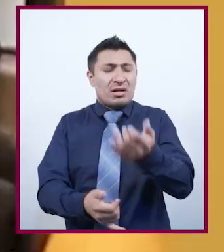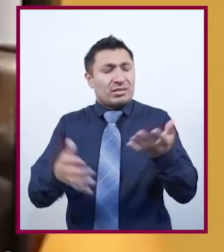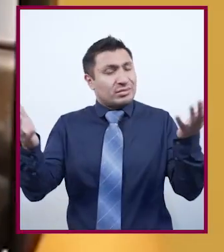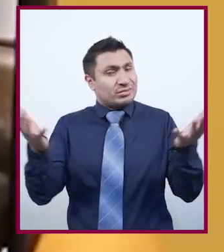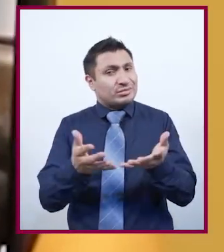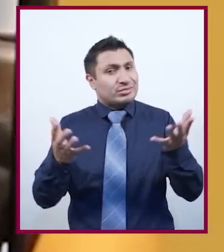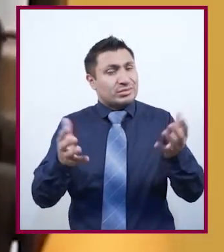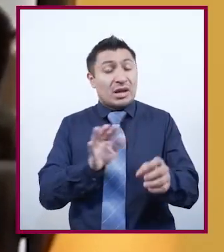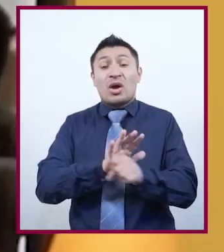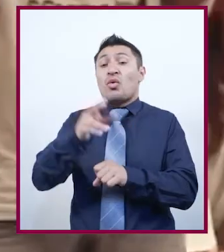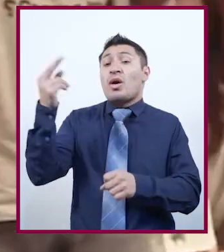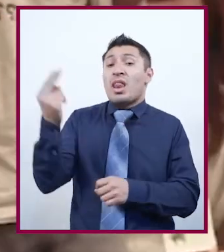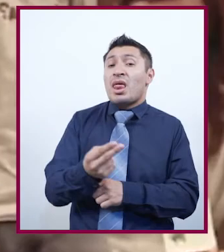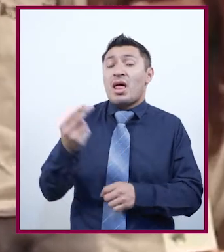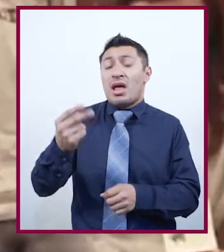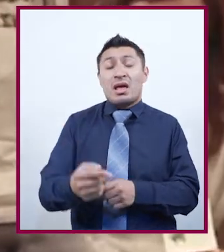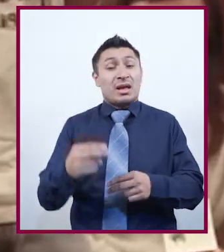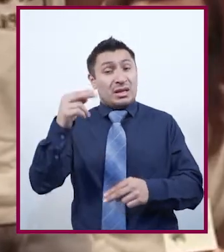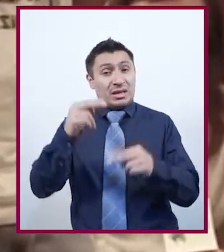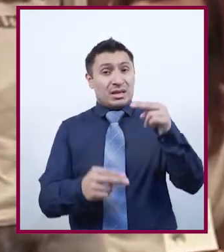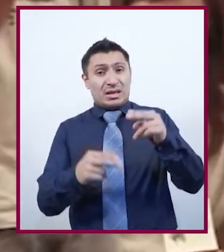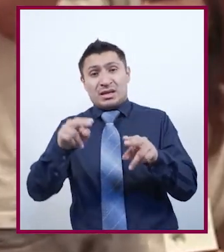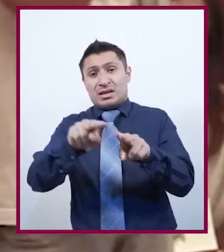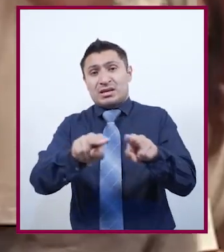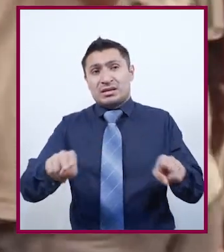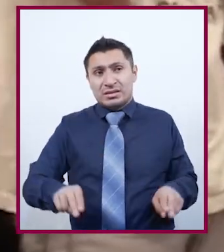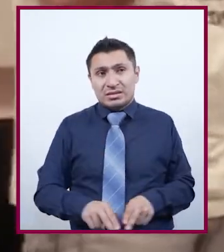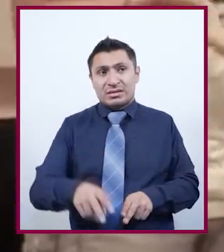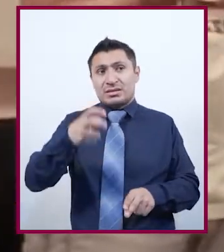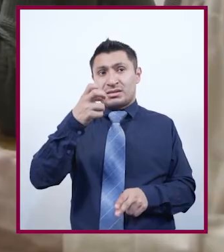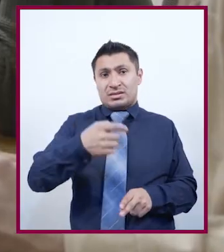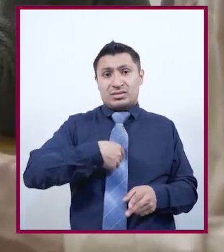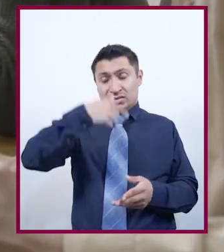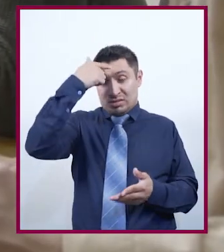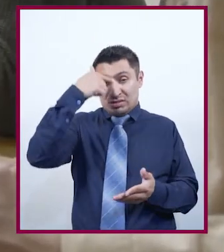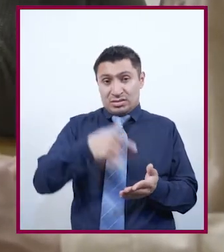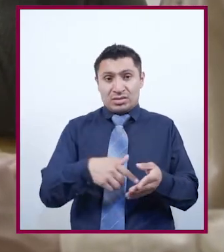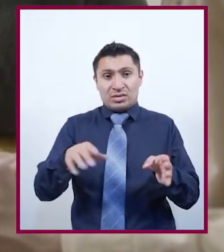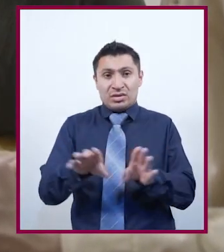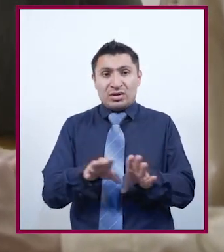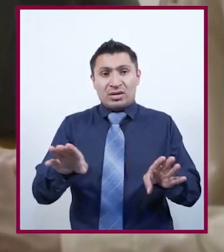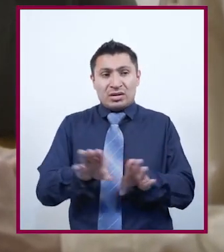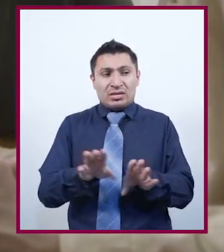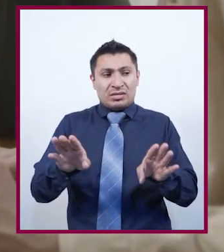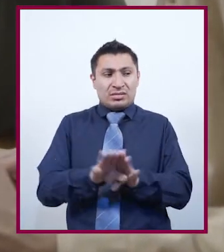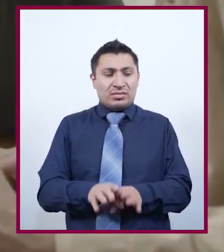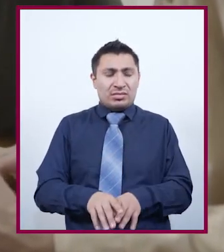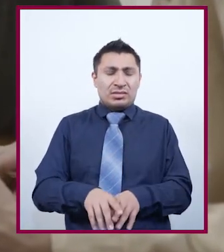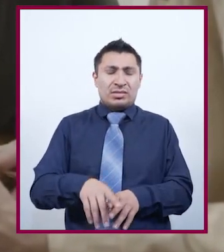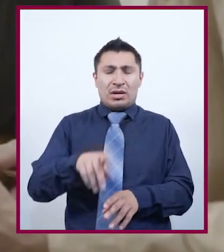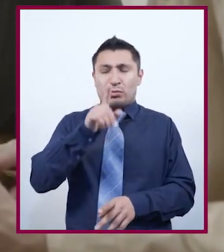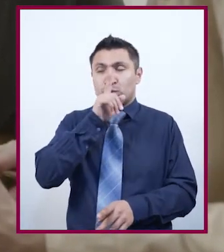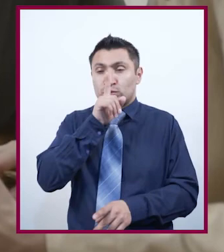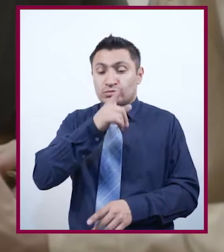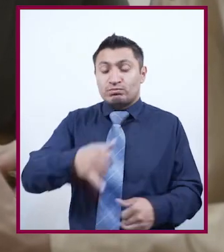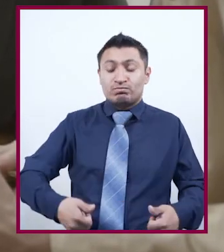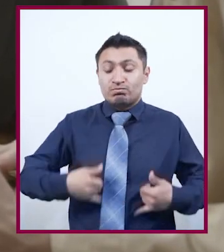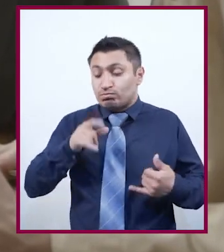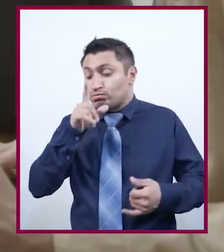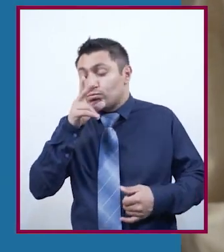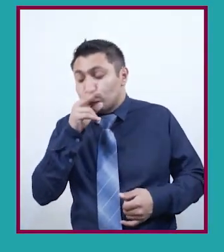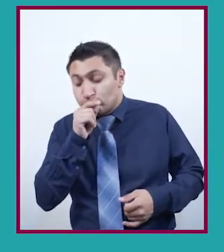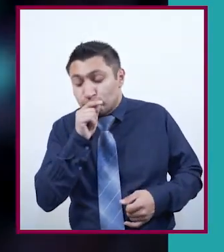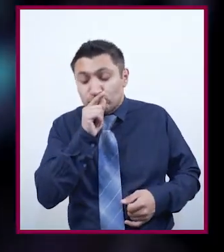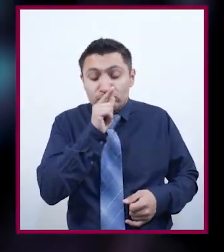errores que se han cometido, cuáles son las necesidades a nivel nacional. Eso me parece como callar esta voz silenciada de